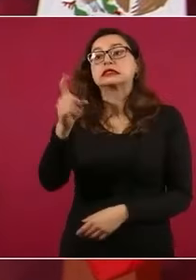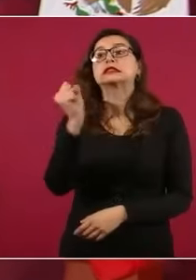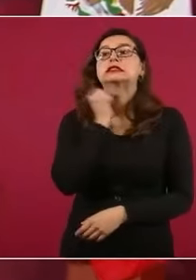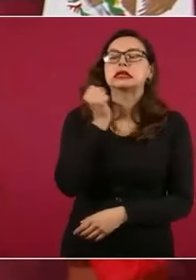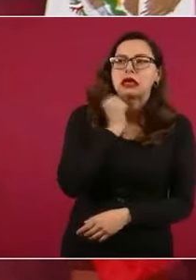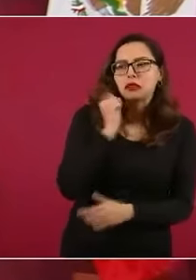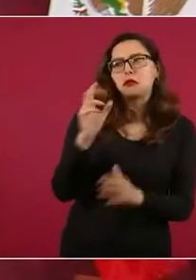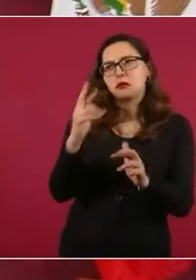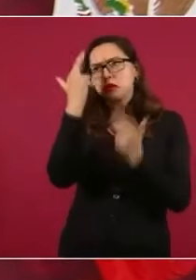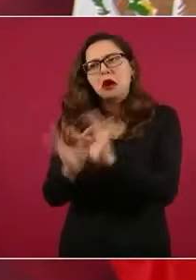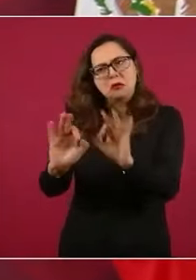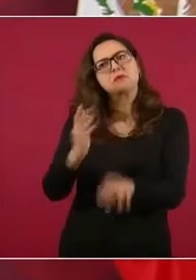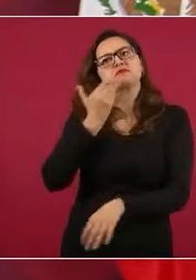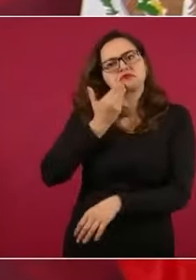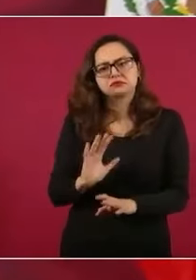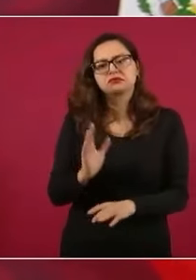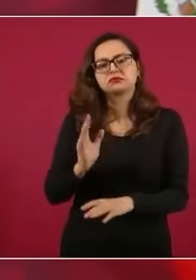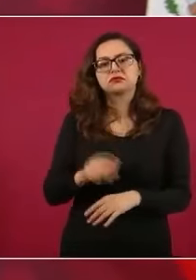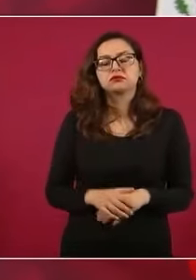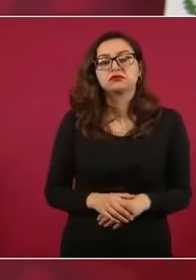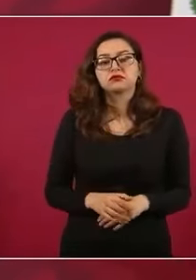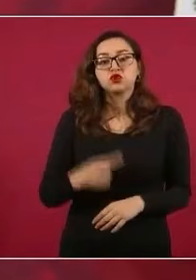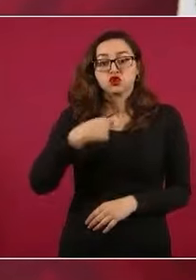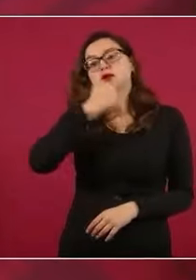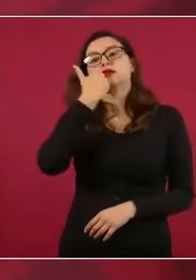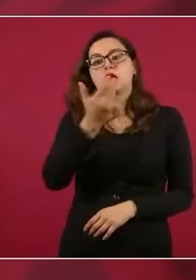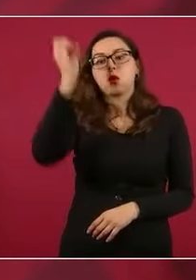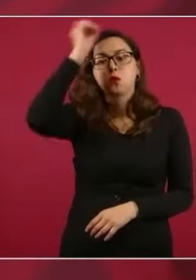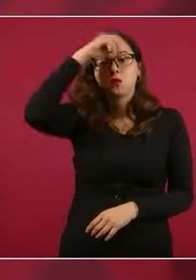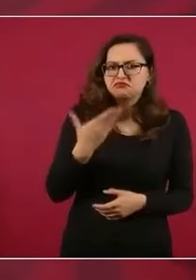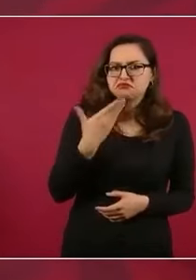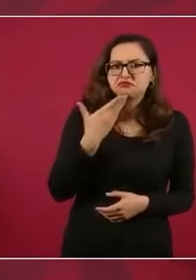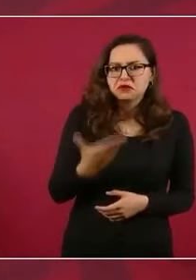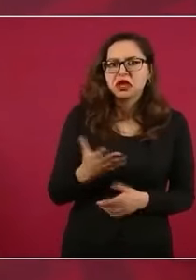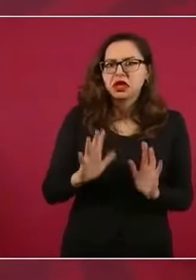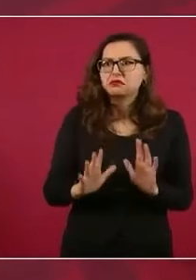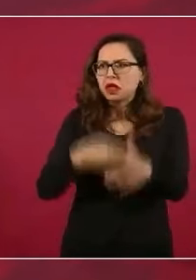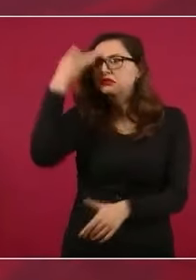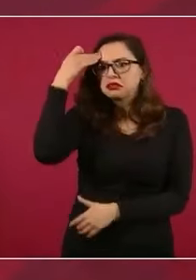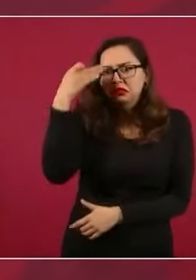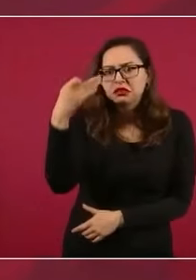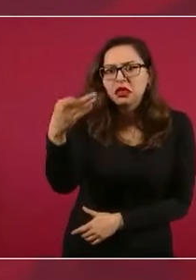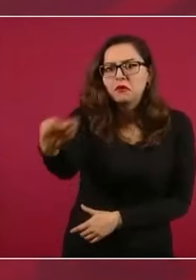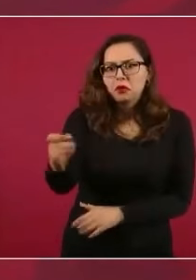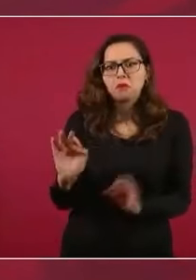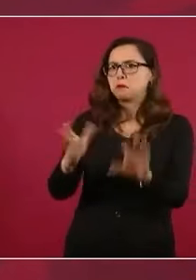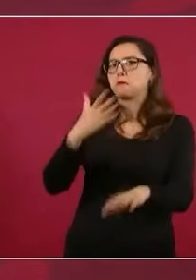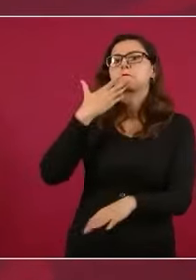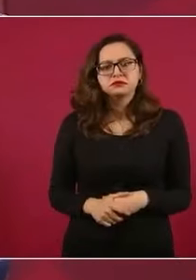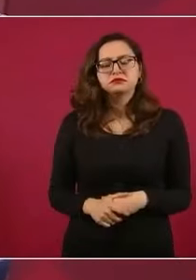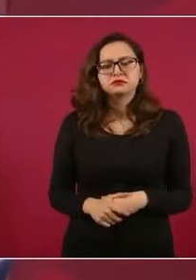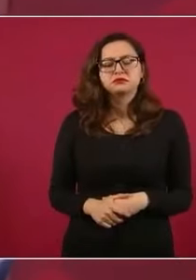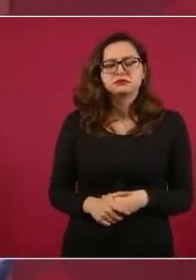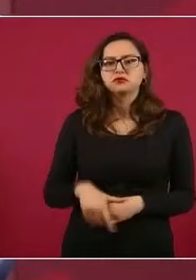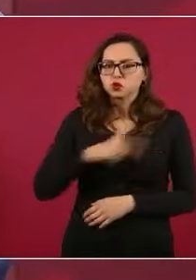quería comentar hoy que nos conviene mucho que se alargue el proceso. Además, cuando me dijeron